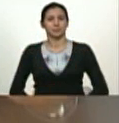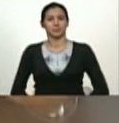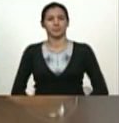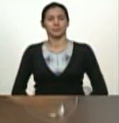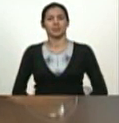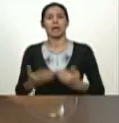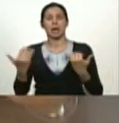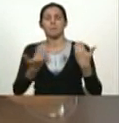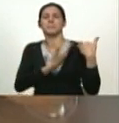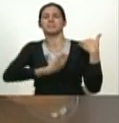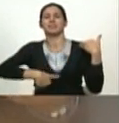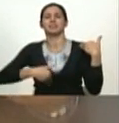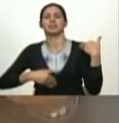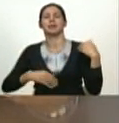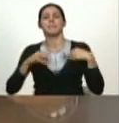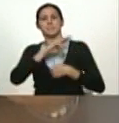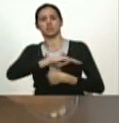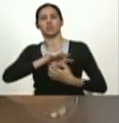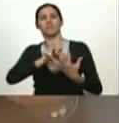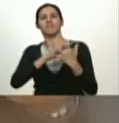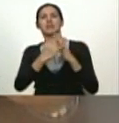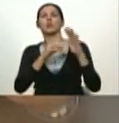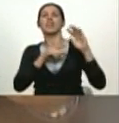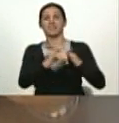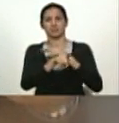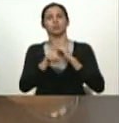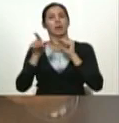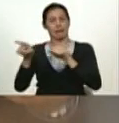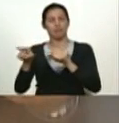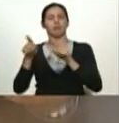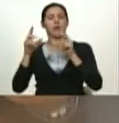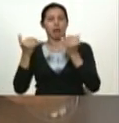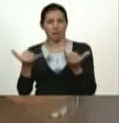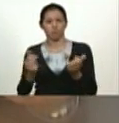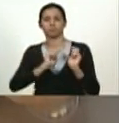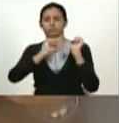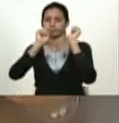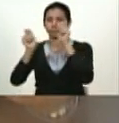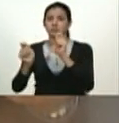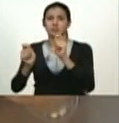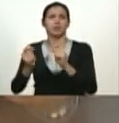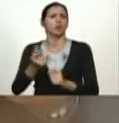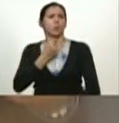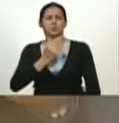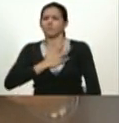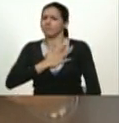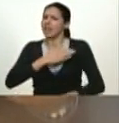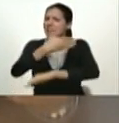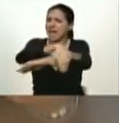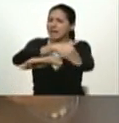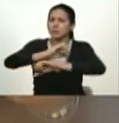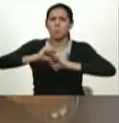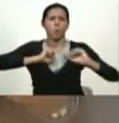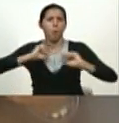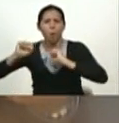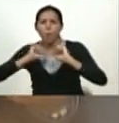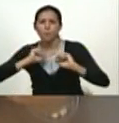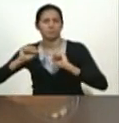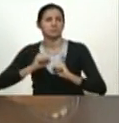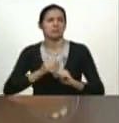como presidente de la misión barrio adentro porque tiene una vocación tremenda para estar en la calle y moverse y